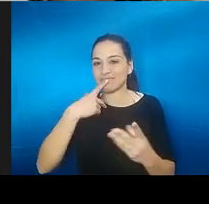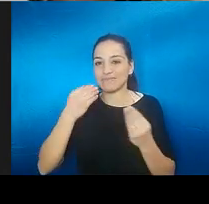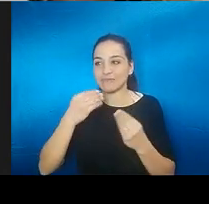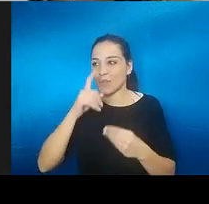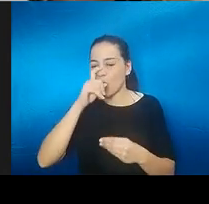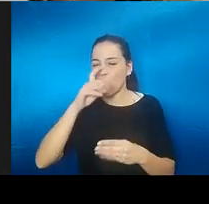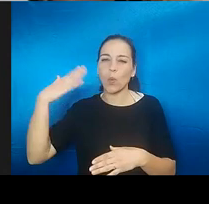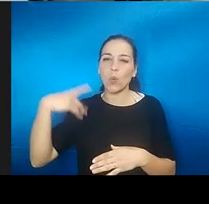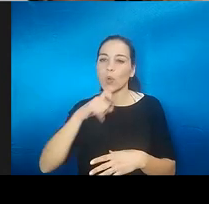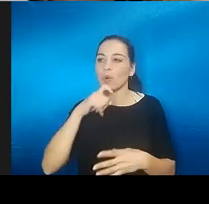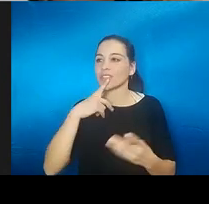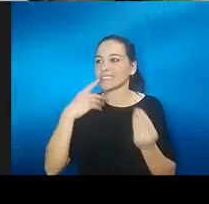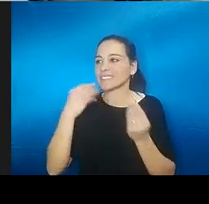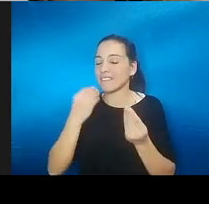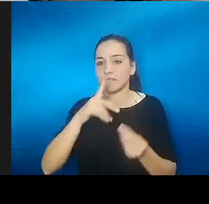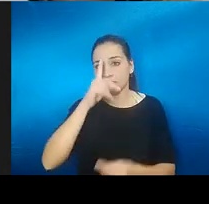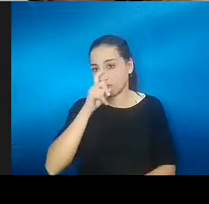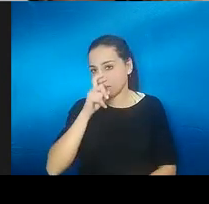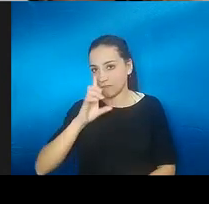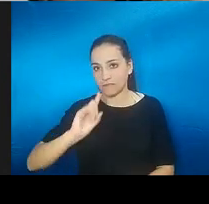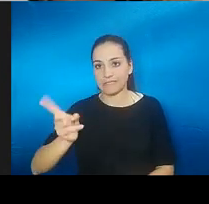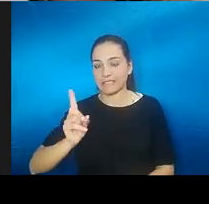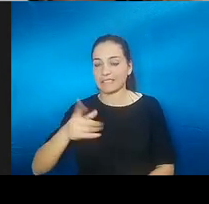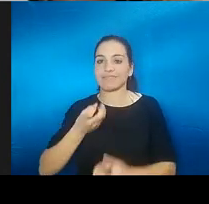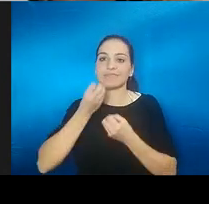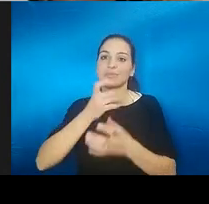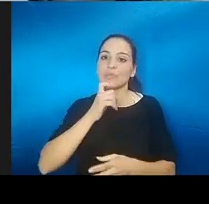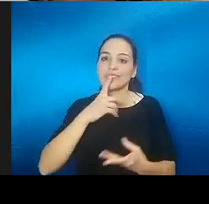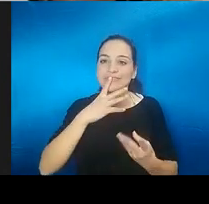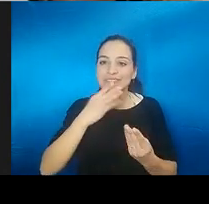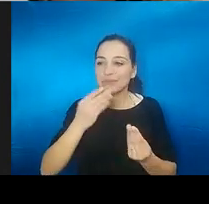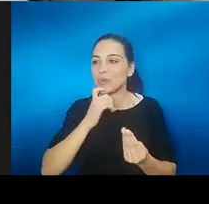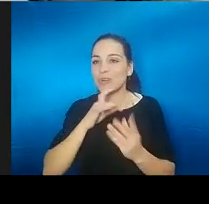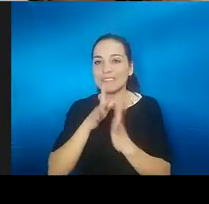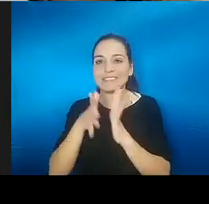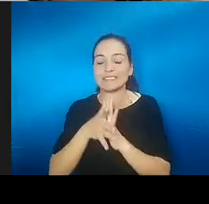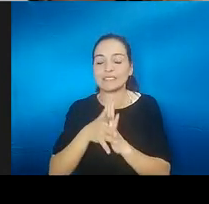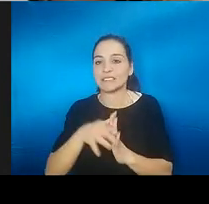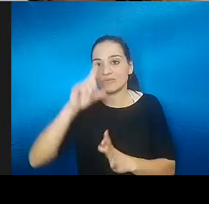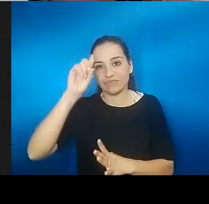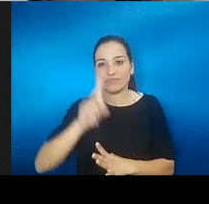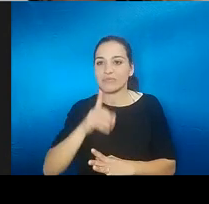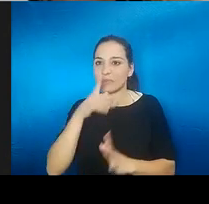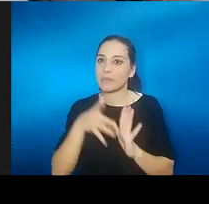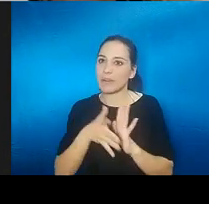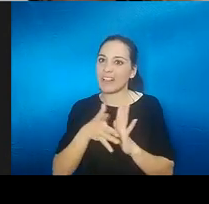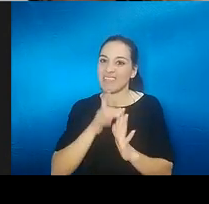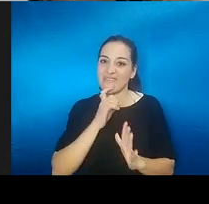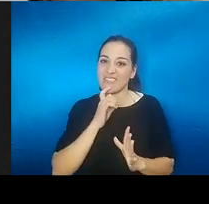sé cómo explicaros no sabría decir cómo saben las cosas o sea es algo difícil de explicar para mí